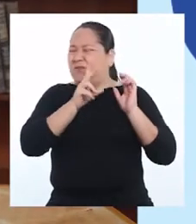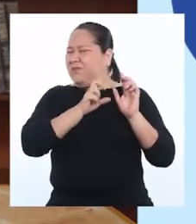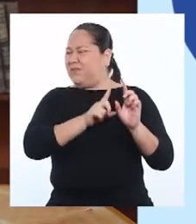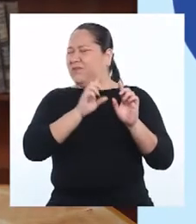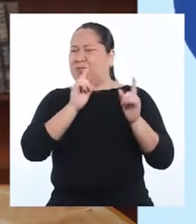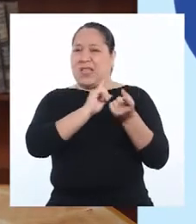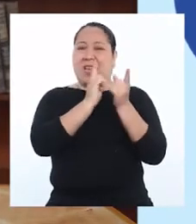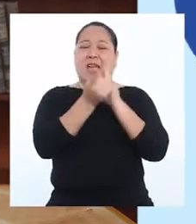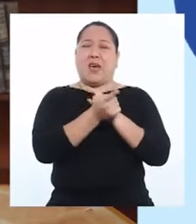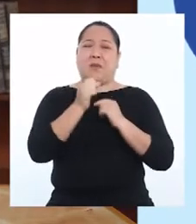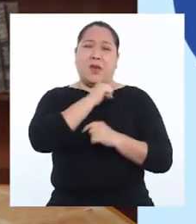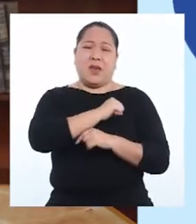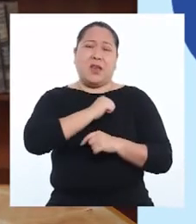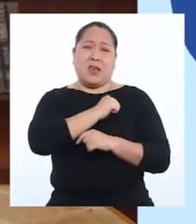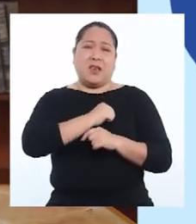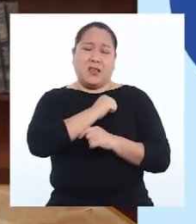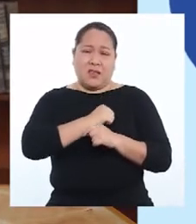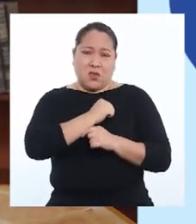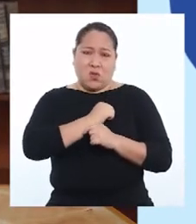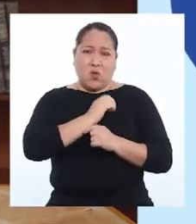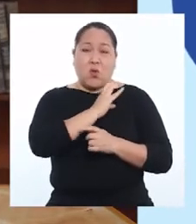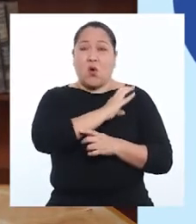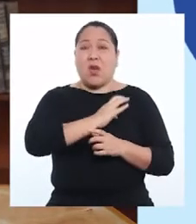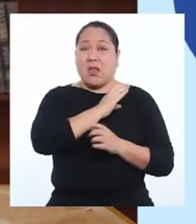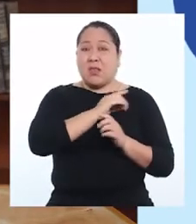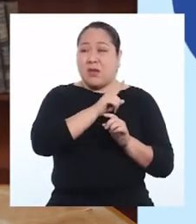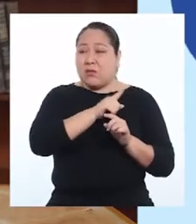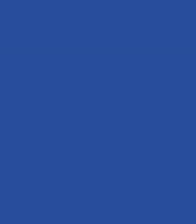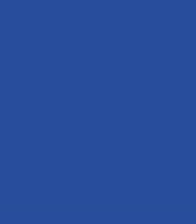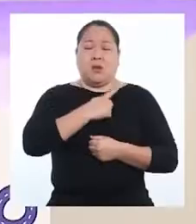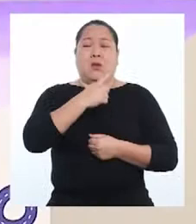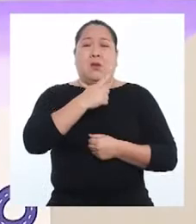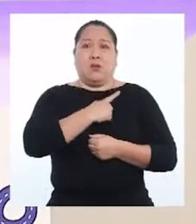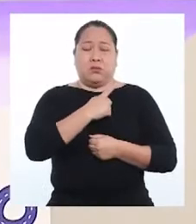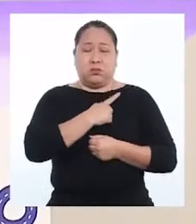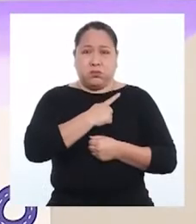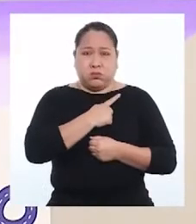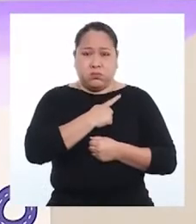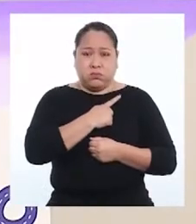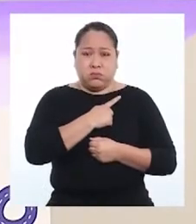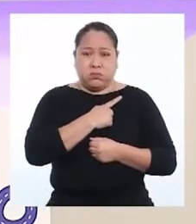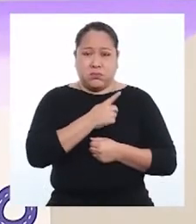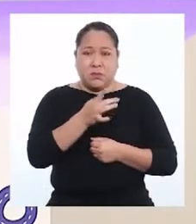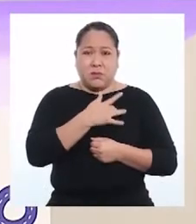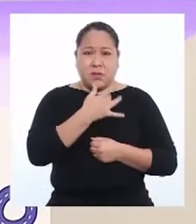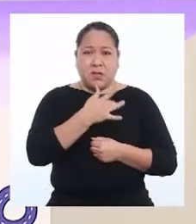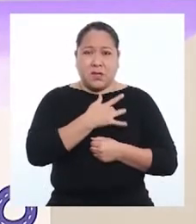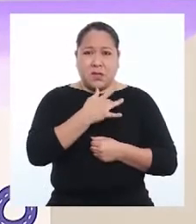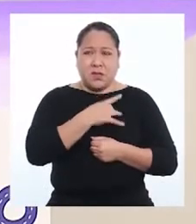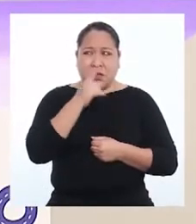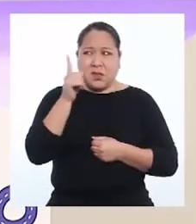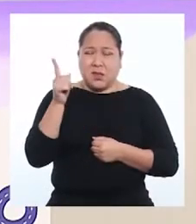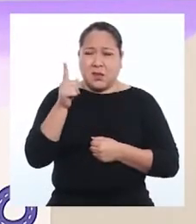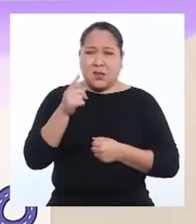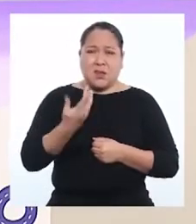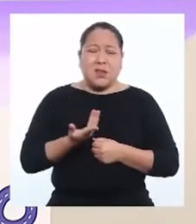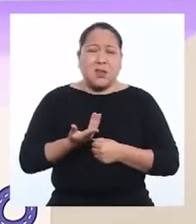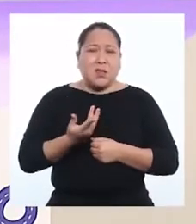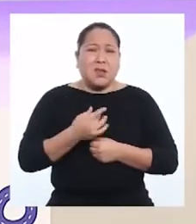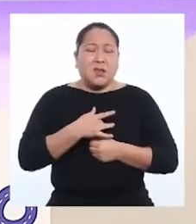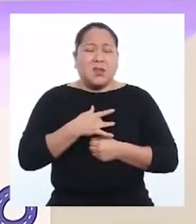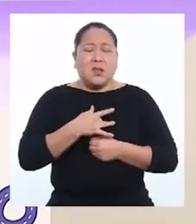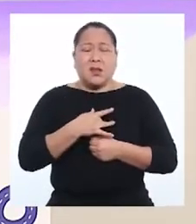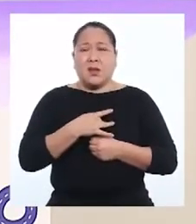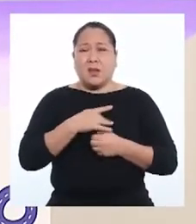lo que puede influir en la disminución de su población. Si a mí me han hecho saltar, ya me imagino lo que deben sentir las